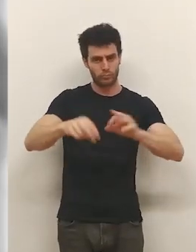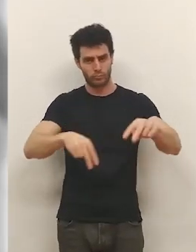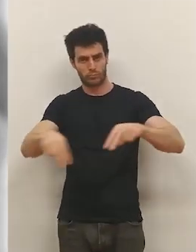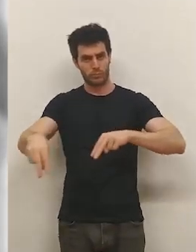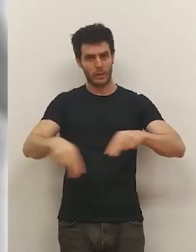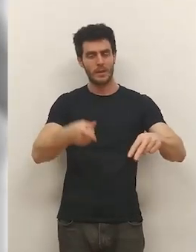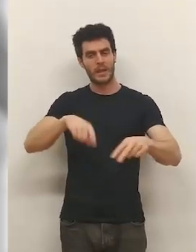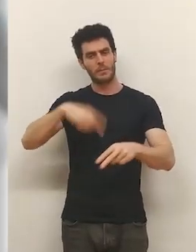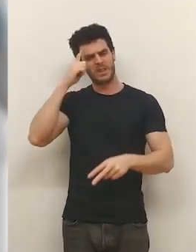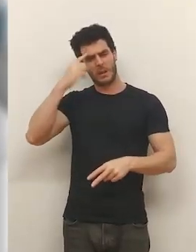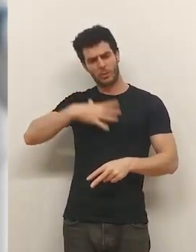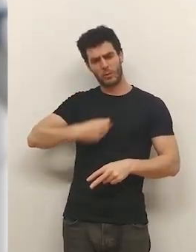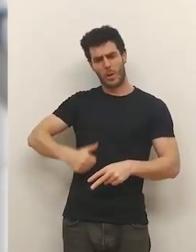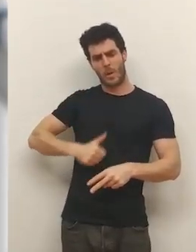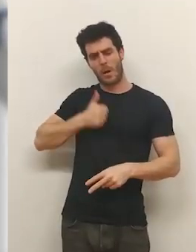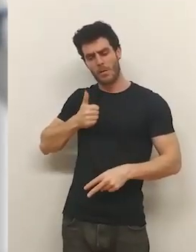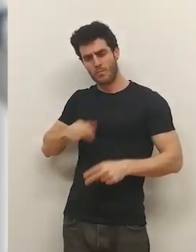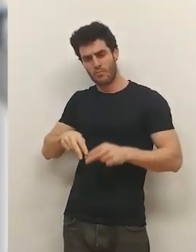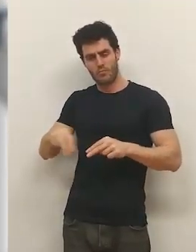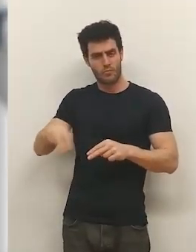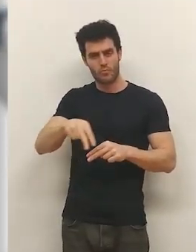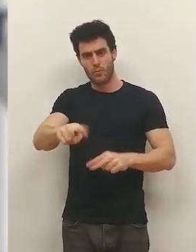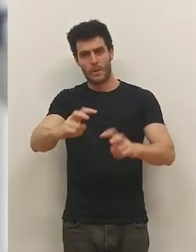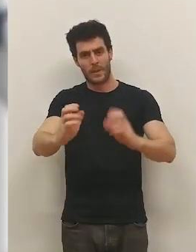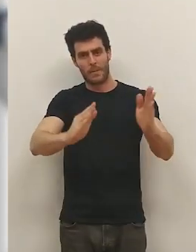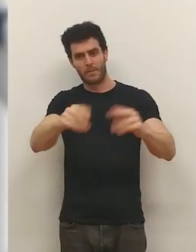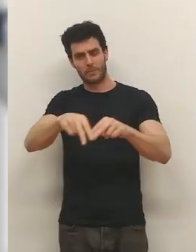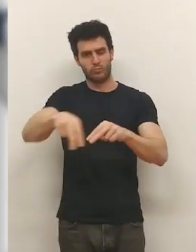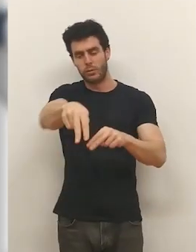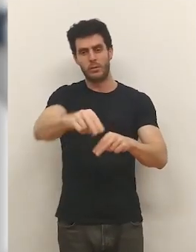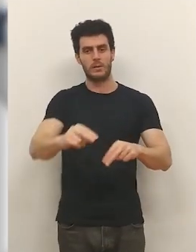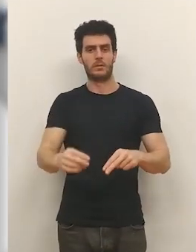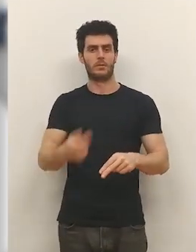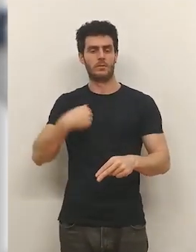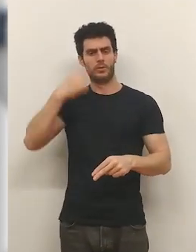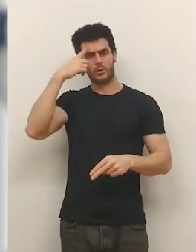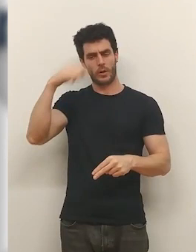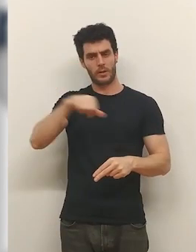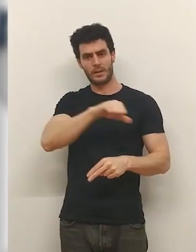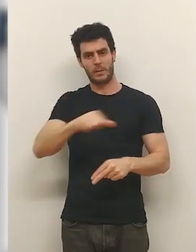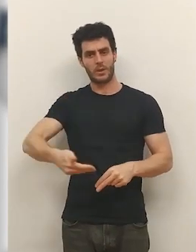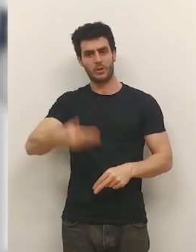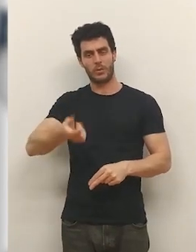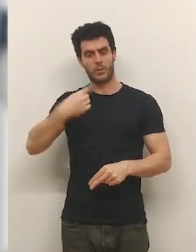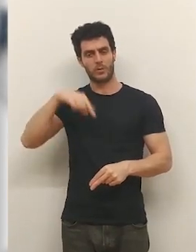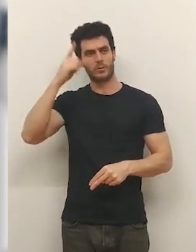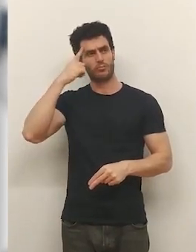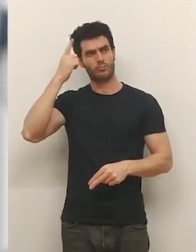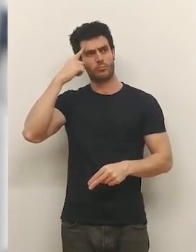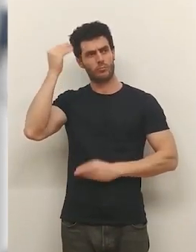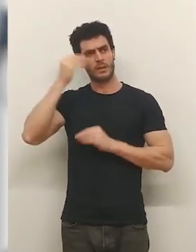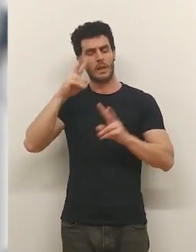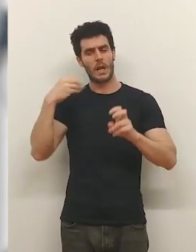sabemos las posibilidades que tenemos con respecto a la fase ofensiva... ...y creo que esta semana sobre todo decidiremos